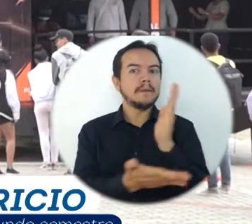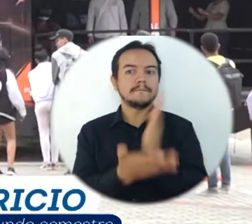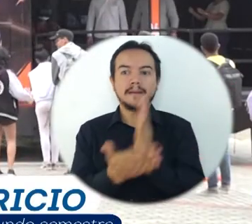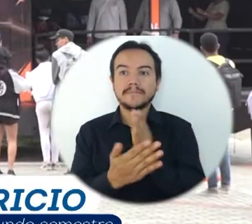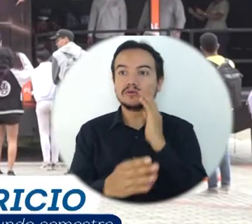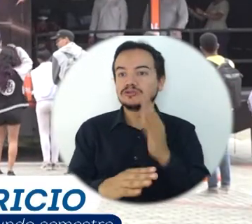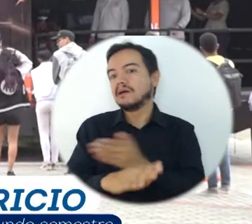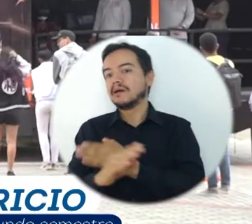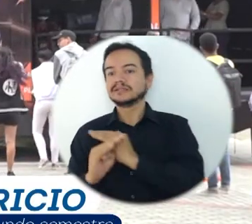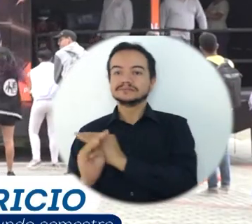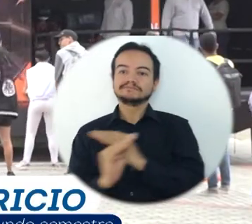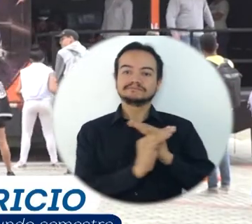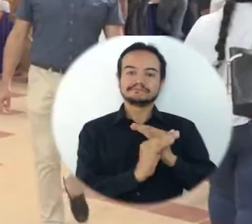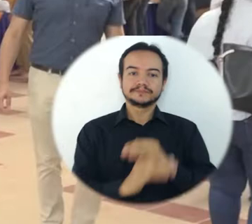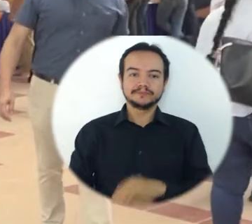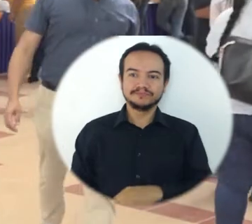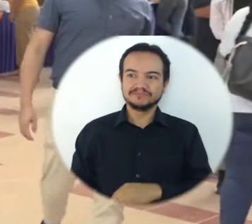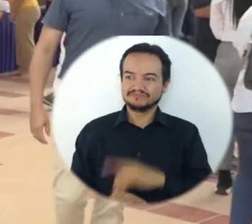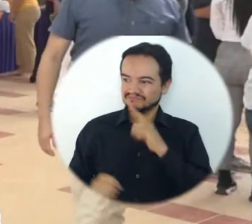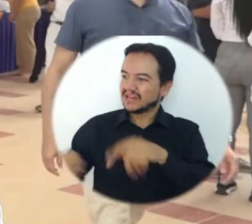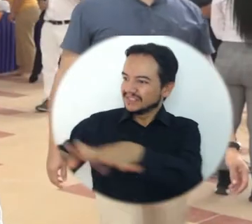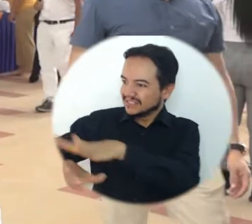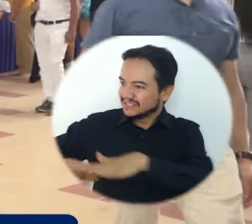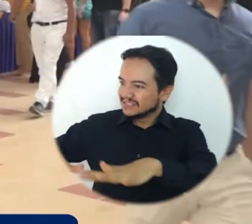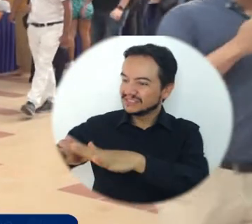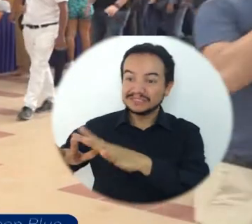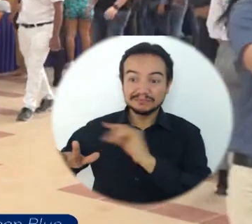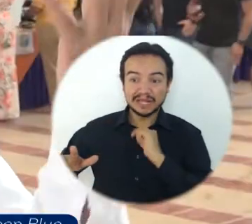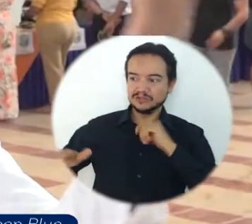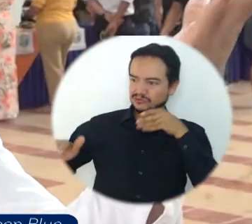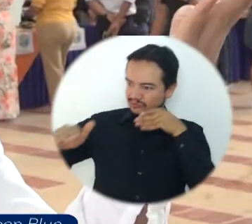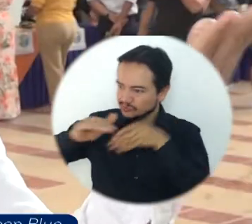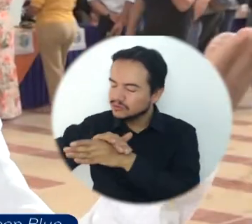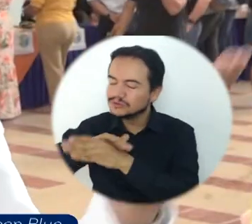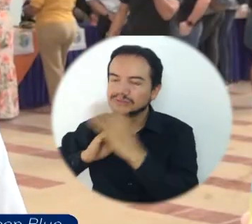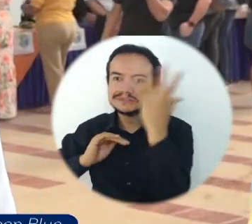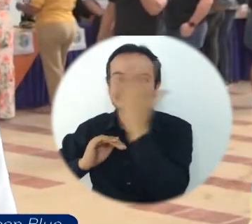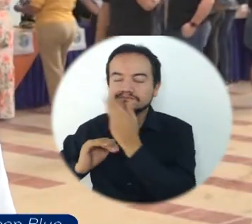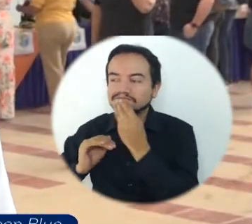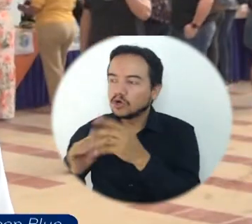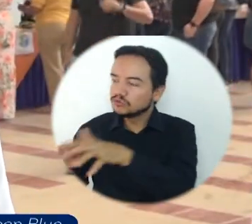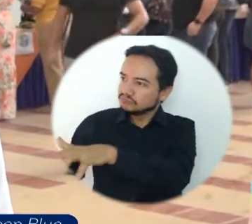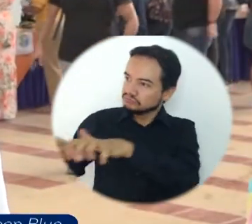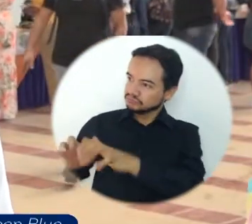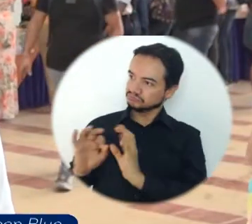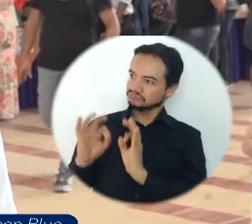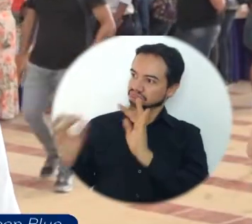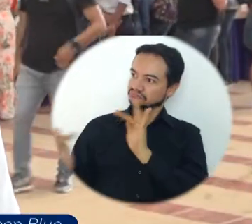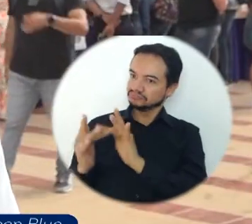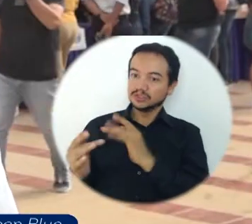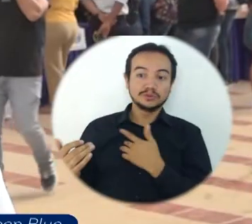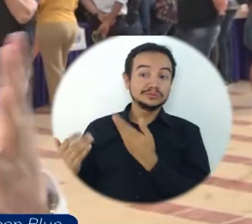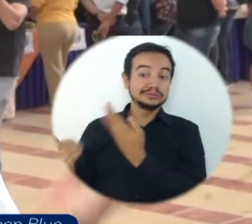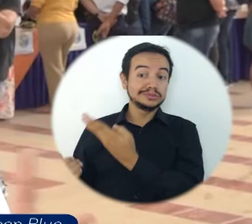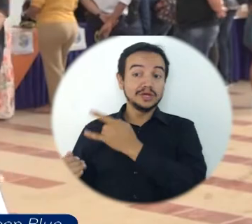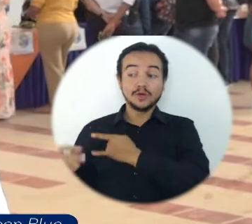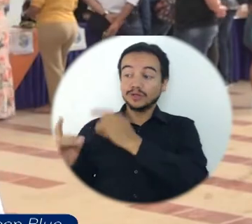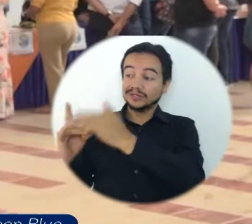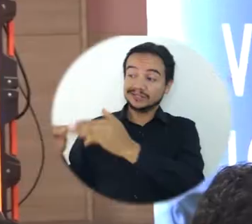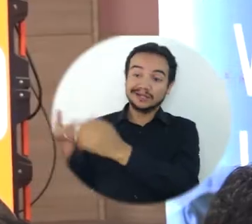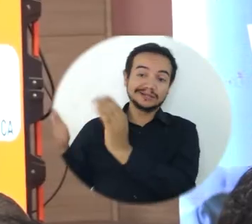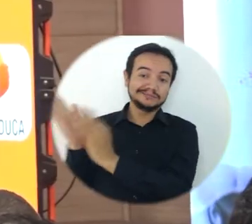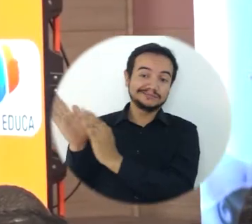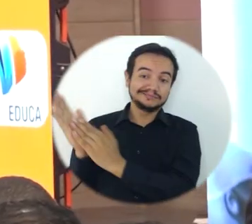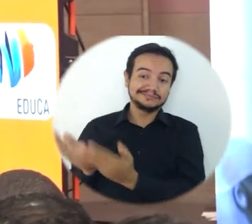las que posiblemente podremos estar envueltos en un futuro. La acogida me ha parecido excelente en el área que nos prestaron, es muy óptimo.